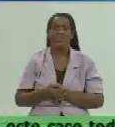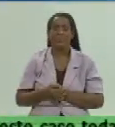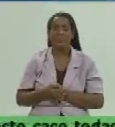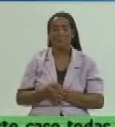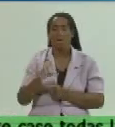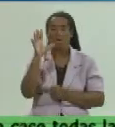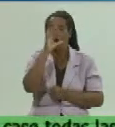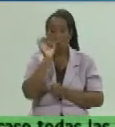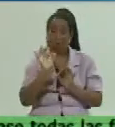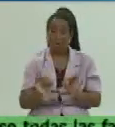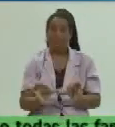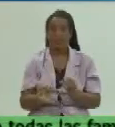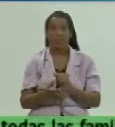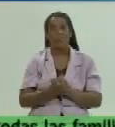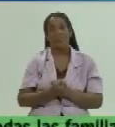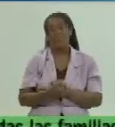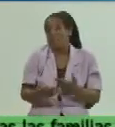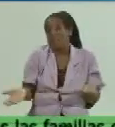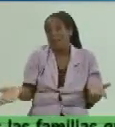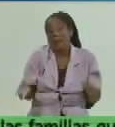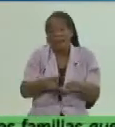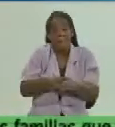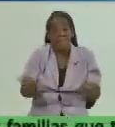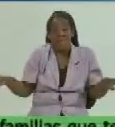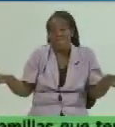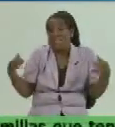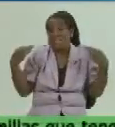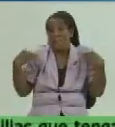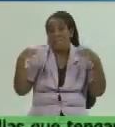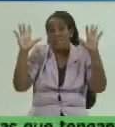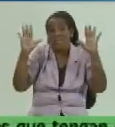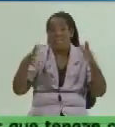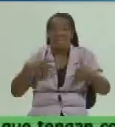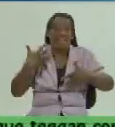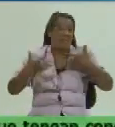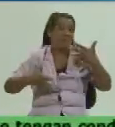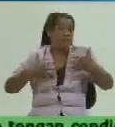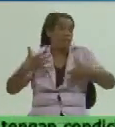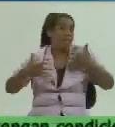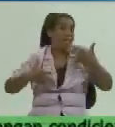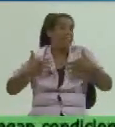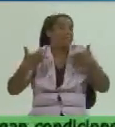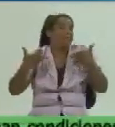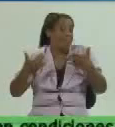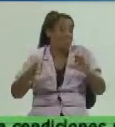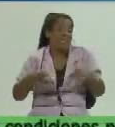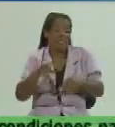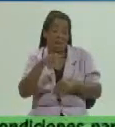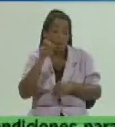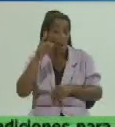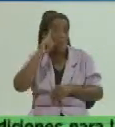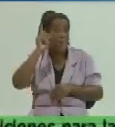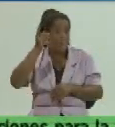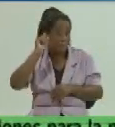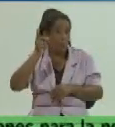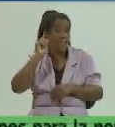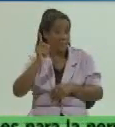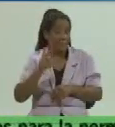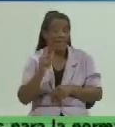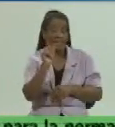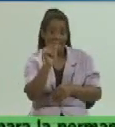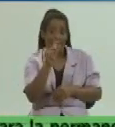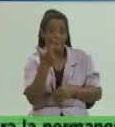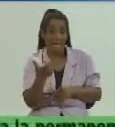entonces la mesa está servida solo queda disfrutar en este caso de esa nueva política de precios de